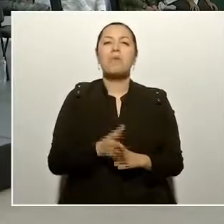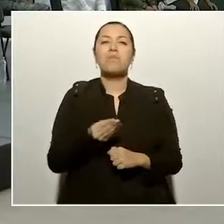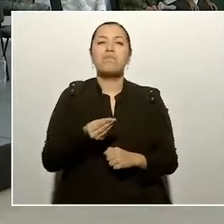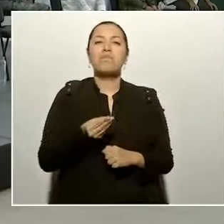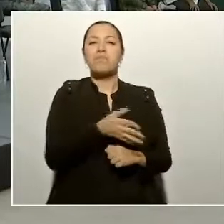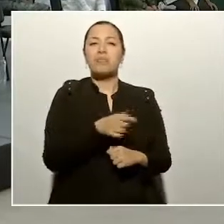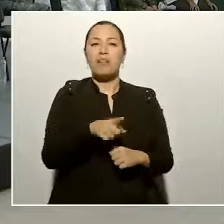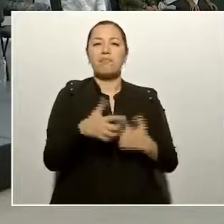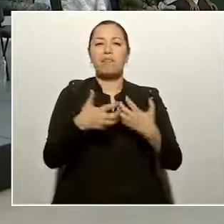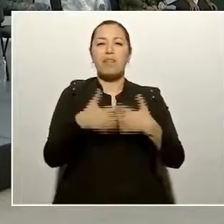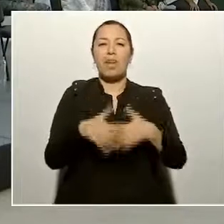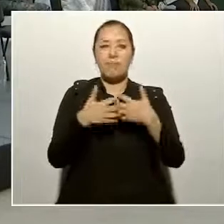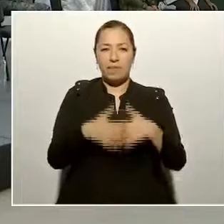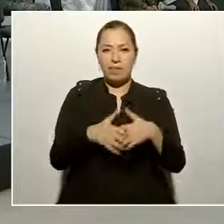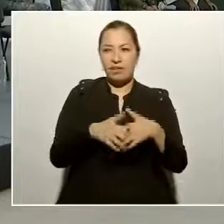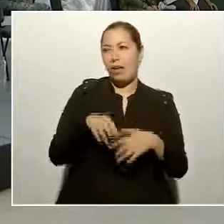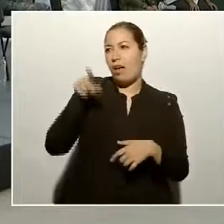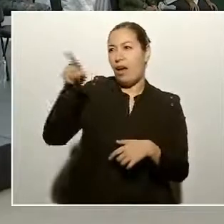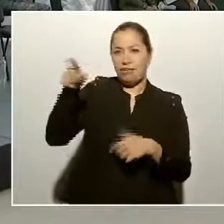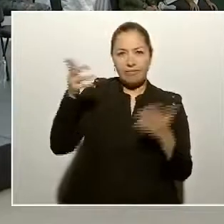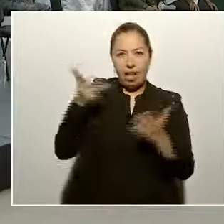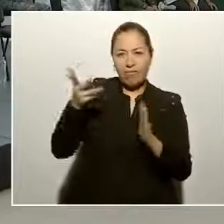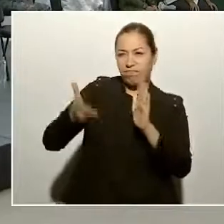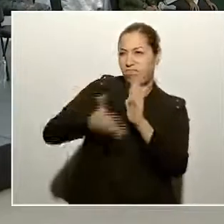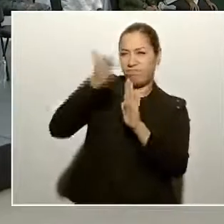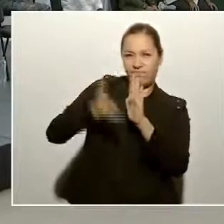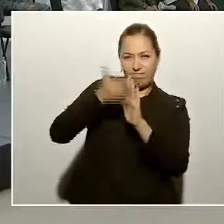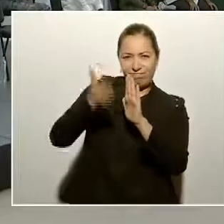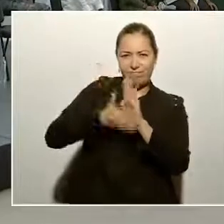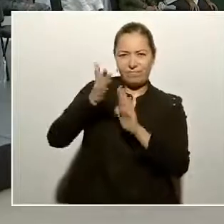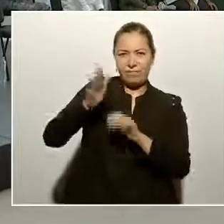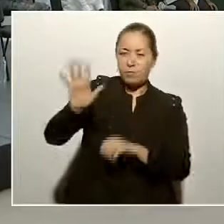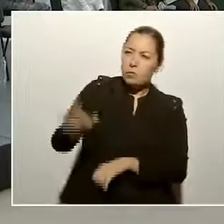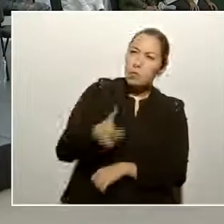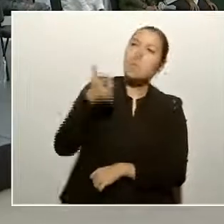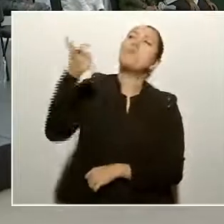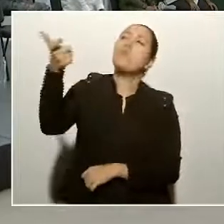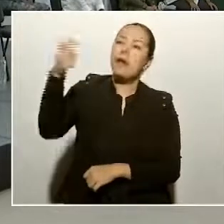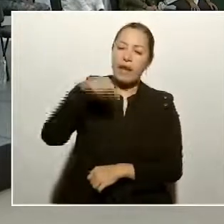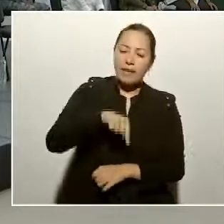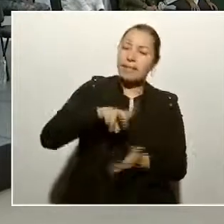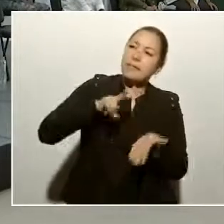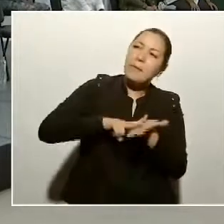a una empresa contratista. ¿Cuánto cobrarían?